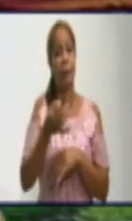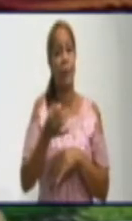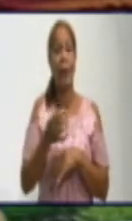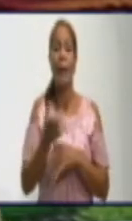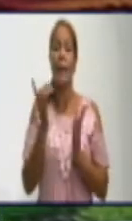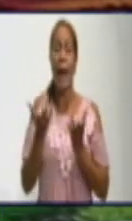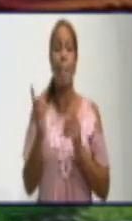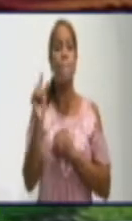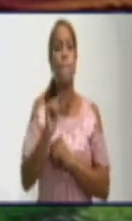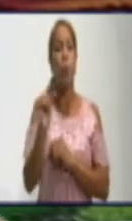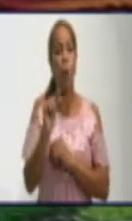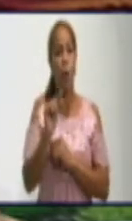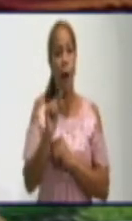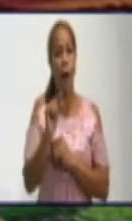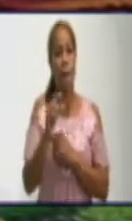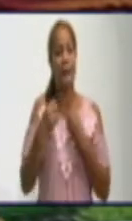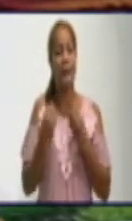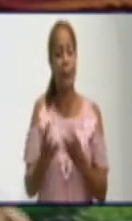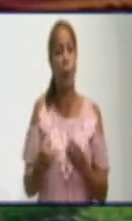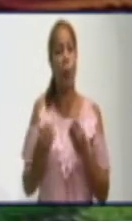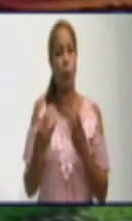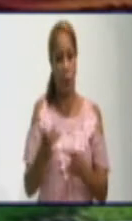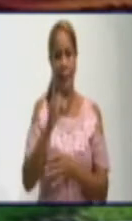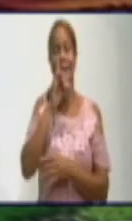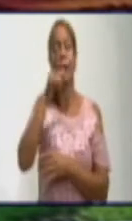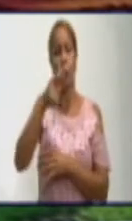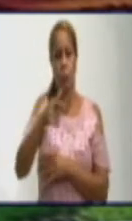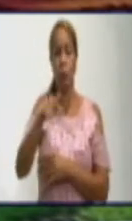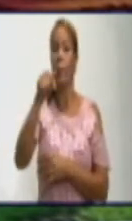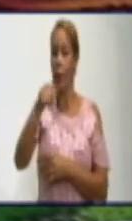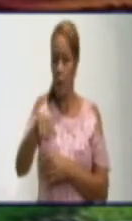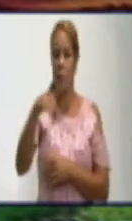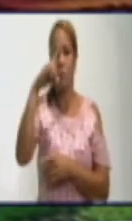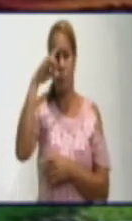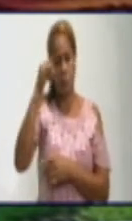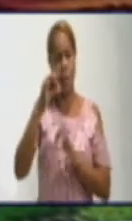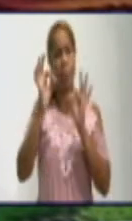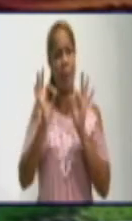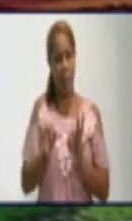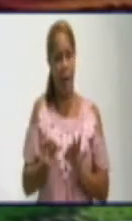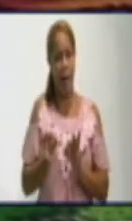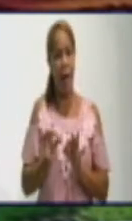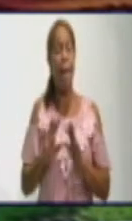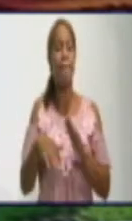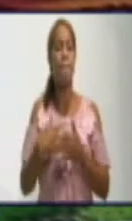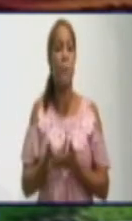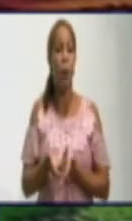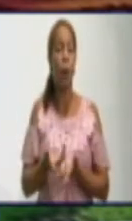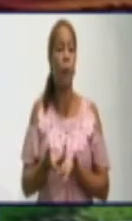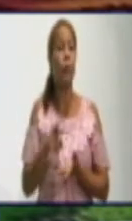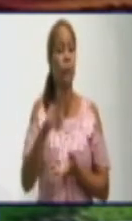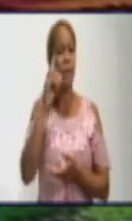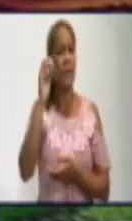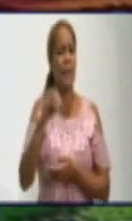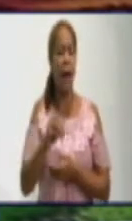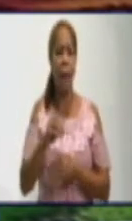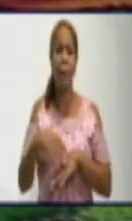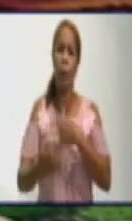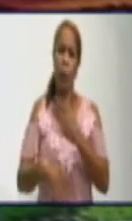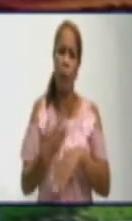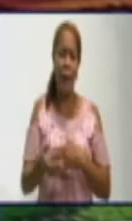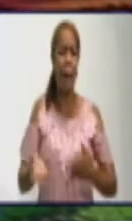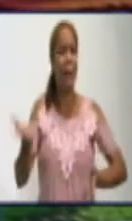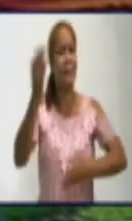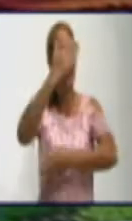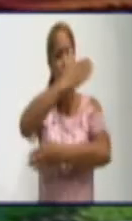combustible. Esto es una verdad y está dado además por el recrudecimiento del bloqueo de los